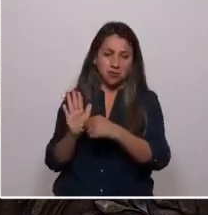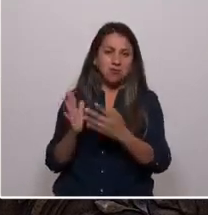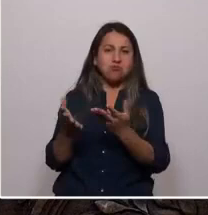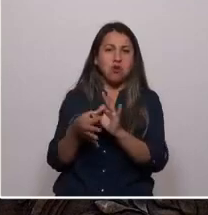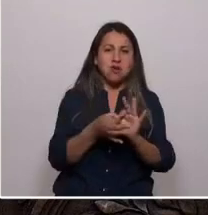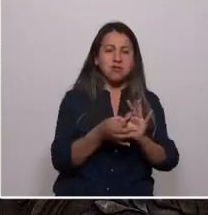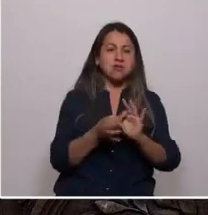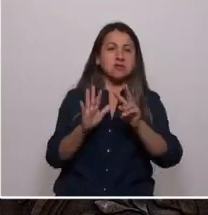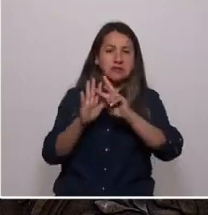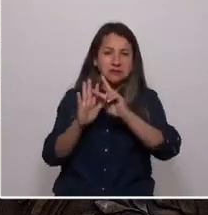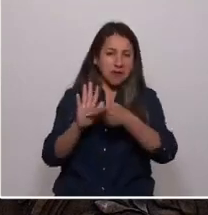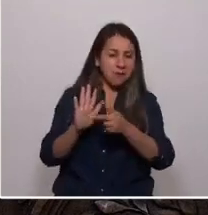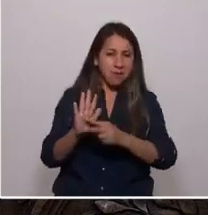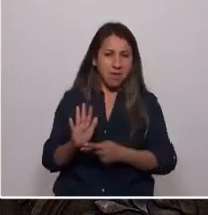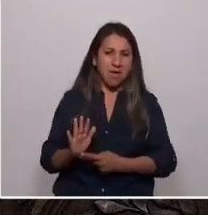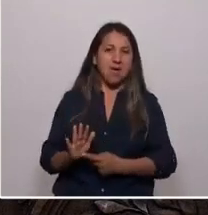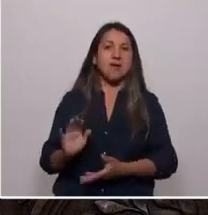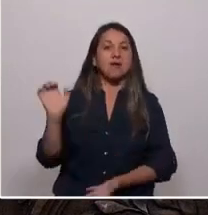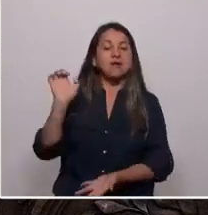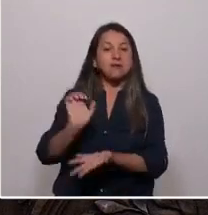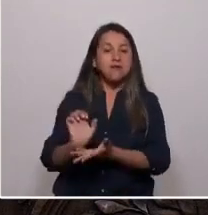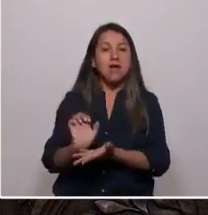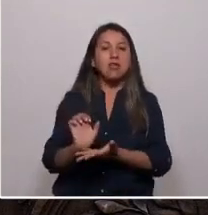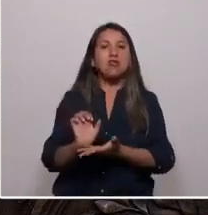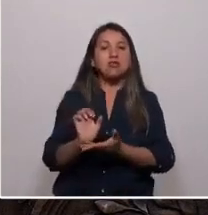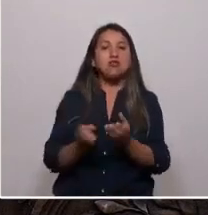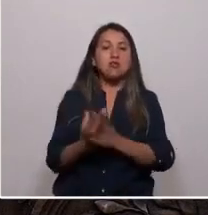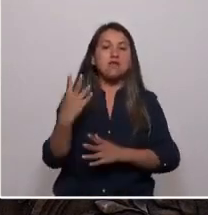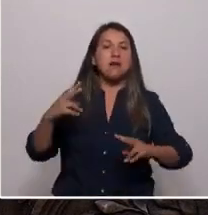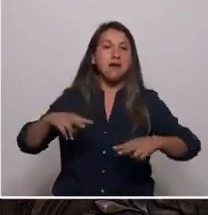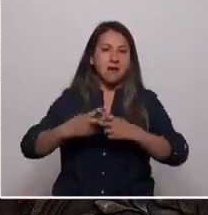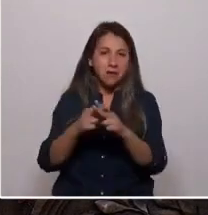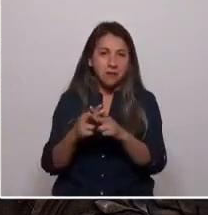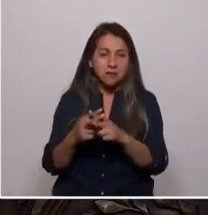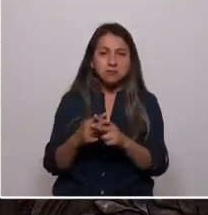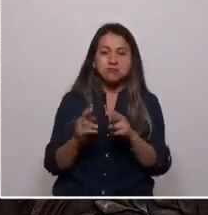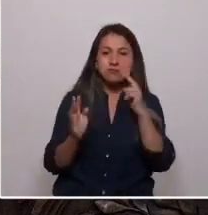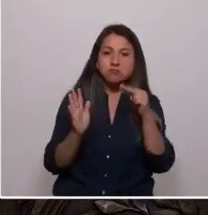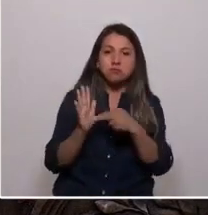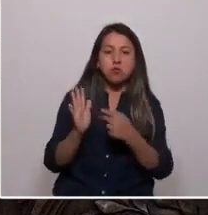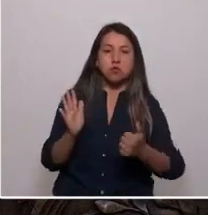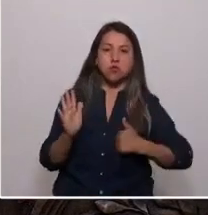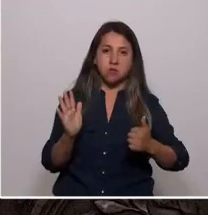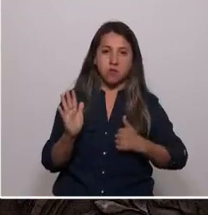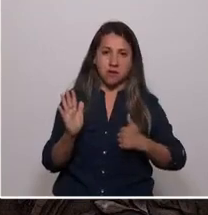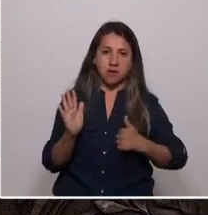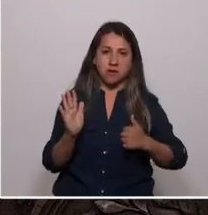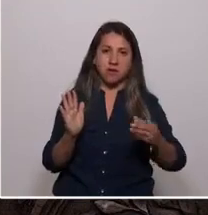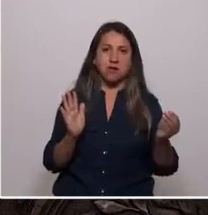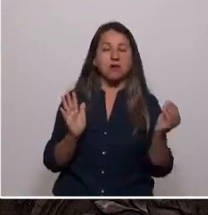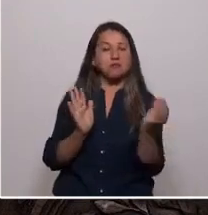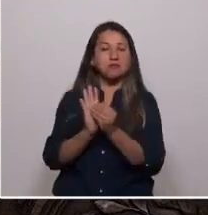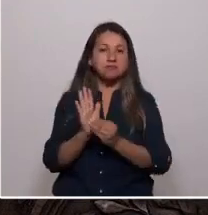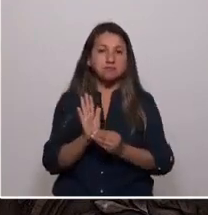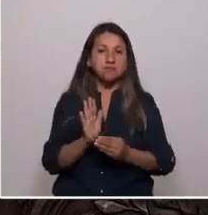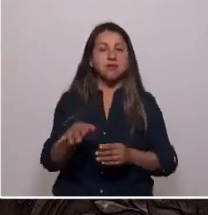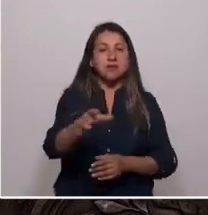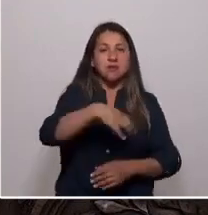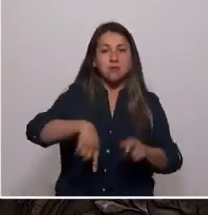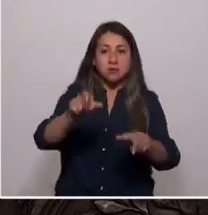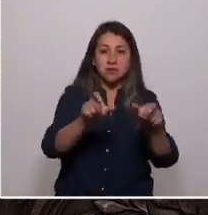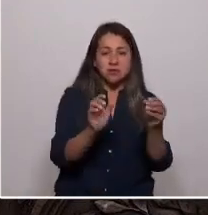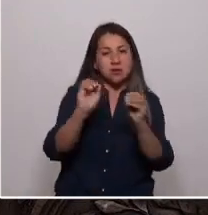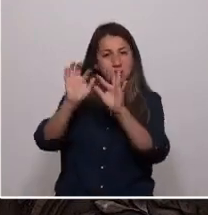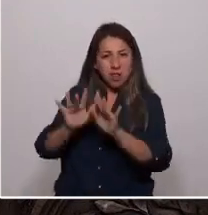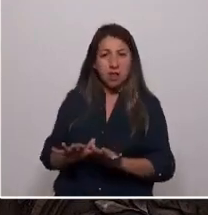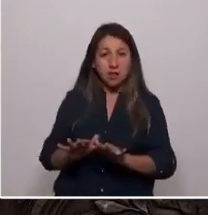marco de reglas que permita al Estado dotarse de mecanismos y herramientas para dar cumplimiento a los mandatos populares. Nunca más será visto como